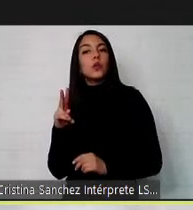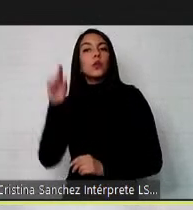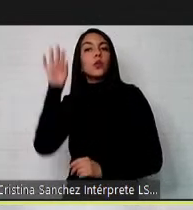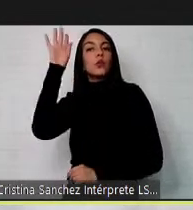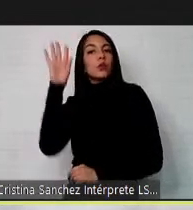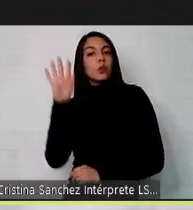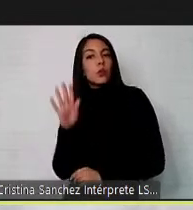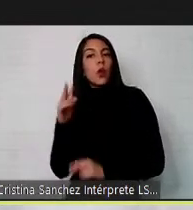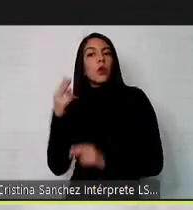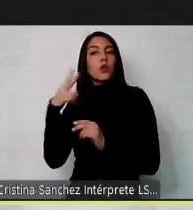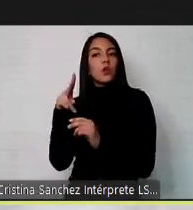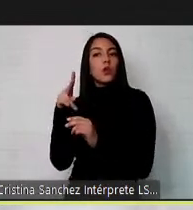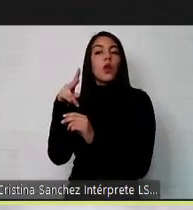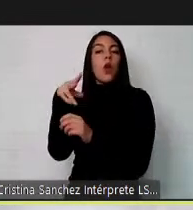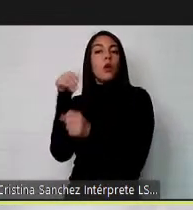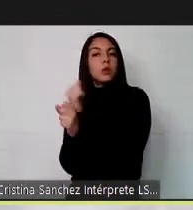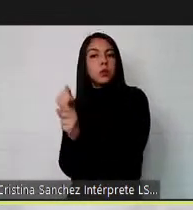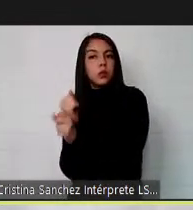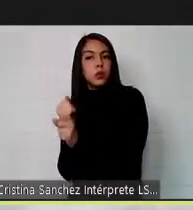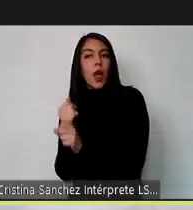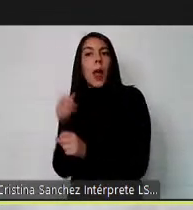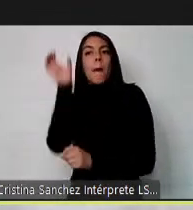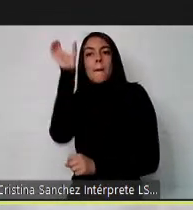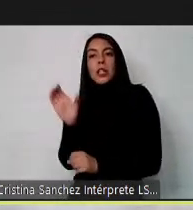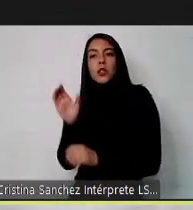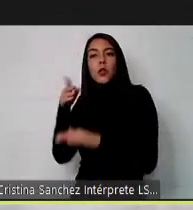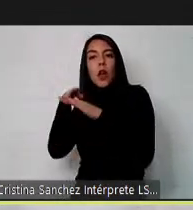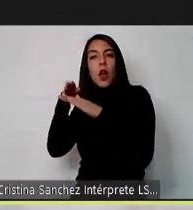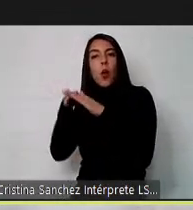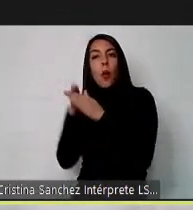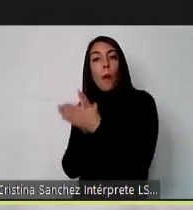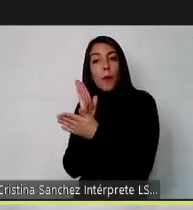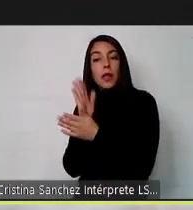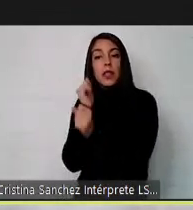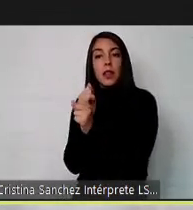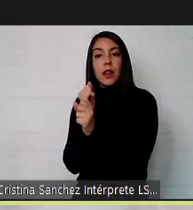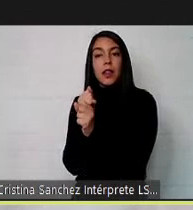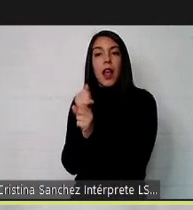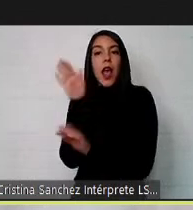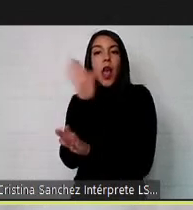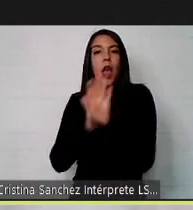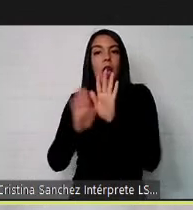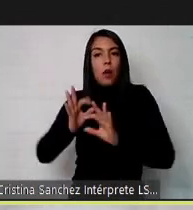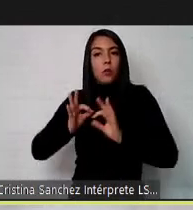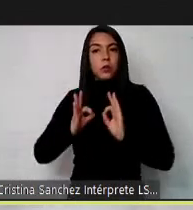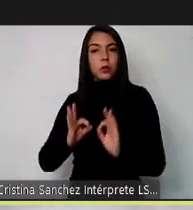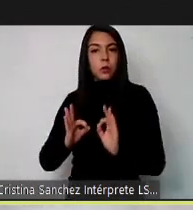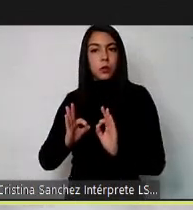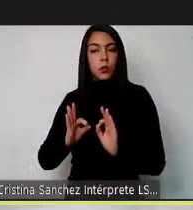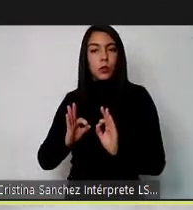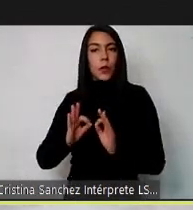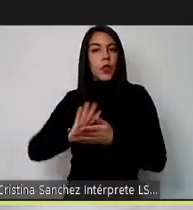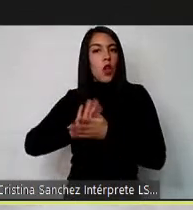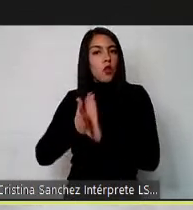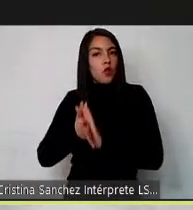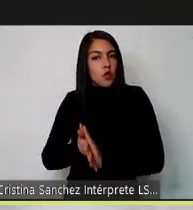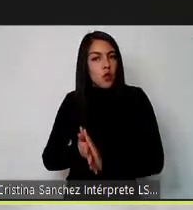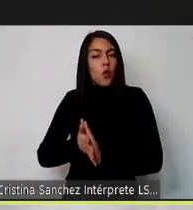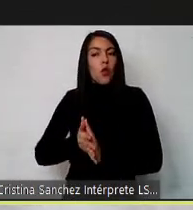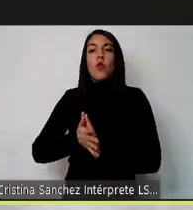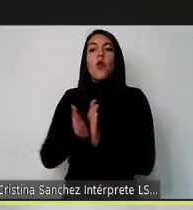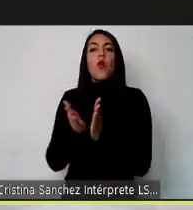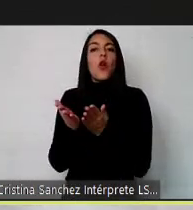las personas una vez que entran a trabajar tienen garantizada que van a poder contar con las condiciones que le permitan trabajar